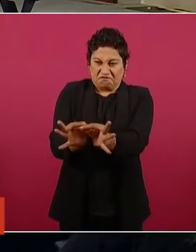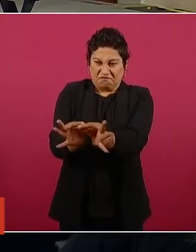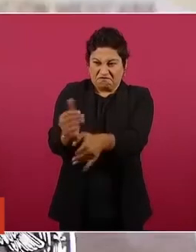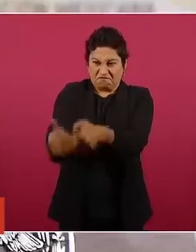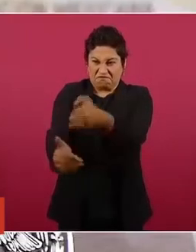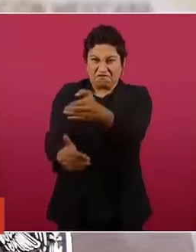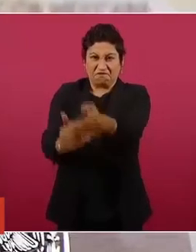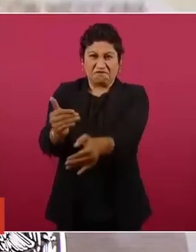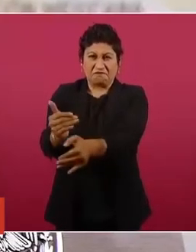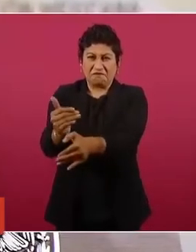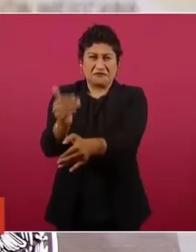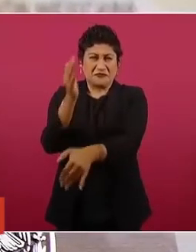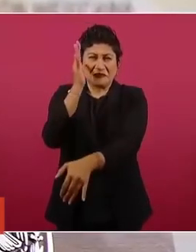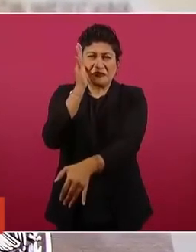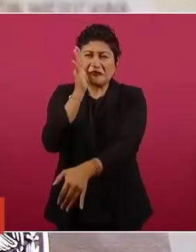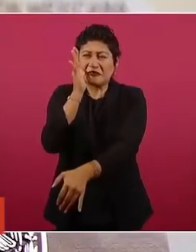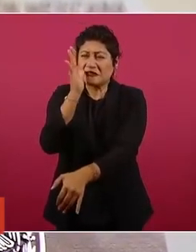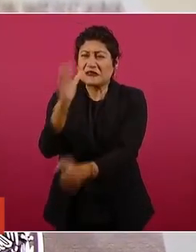casi terminada.